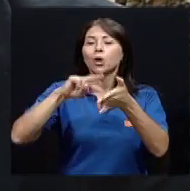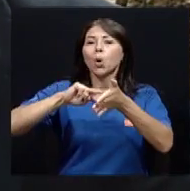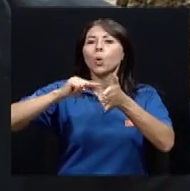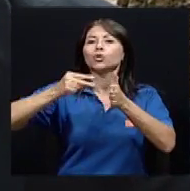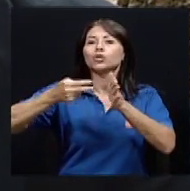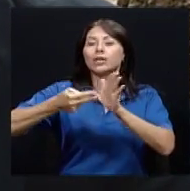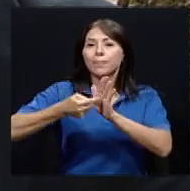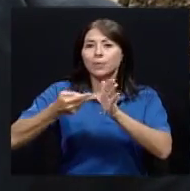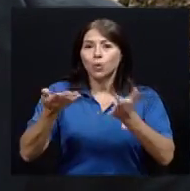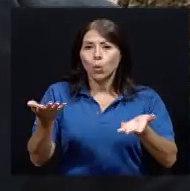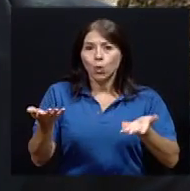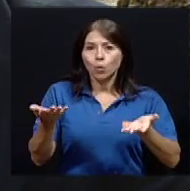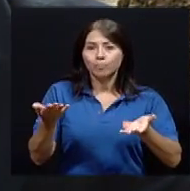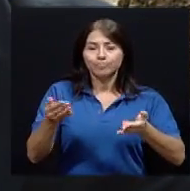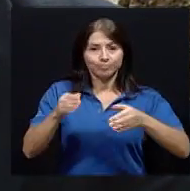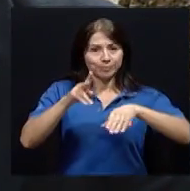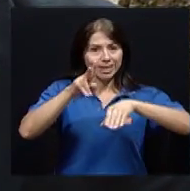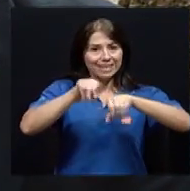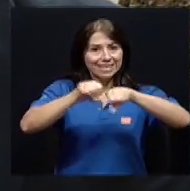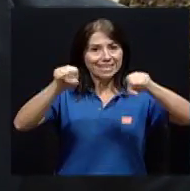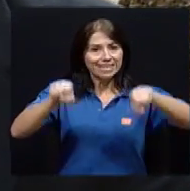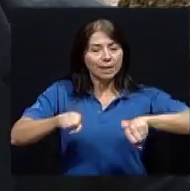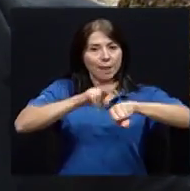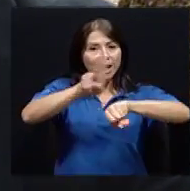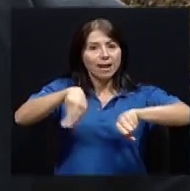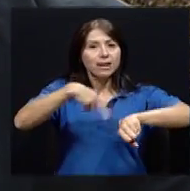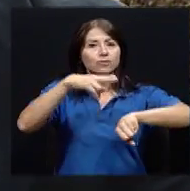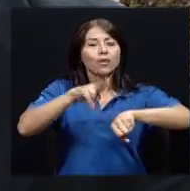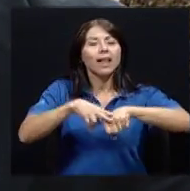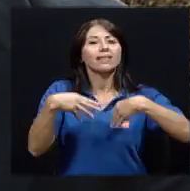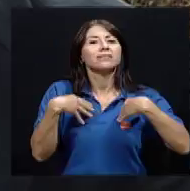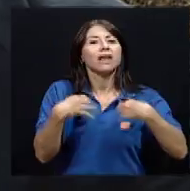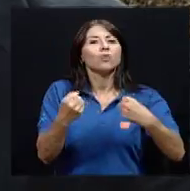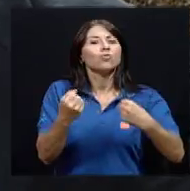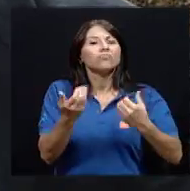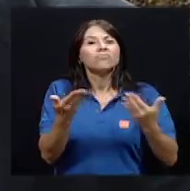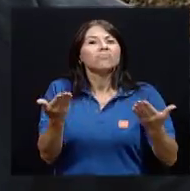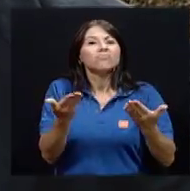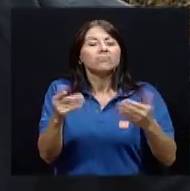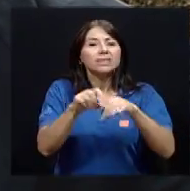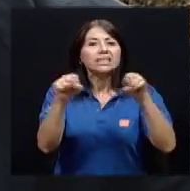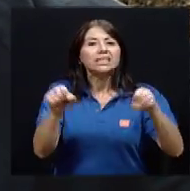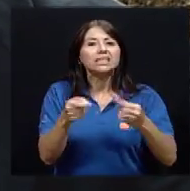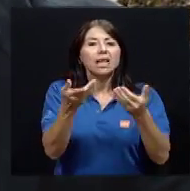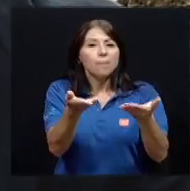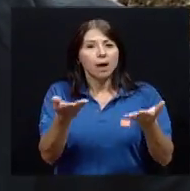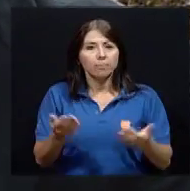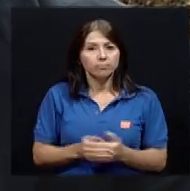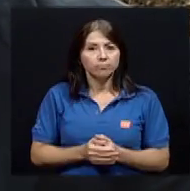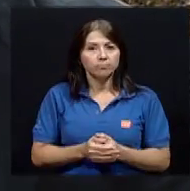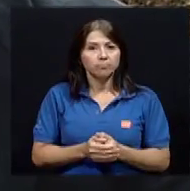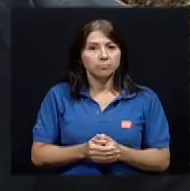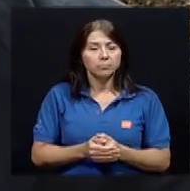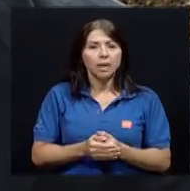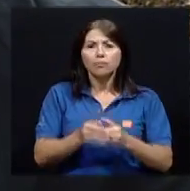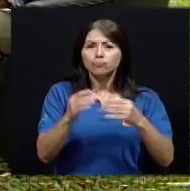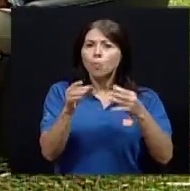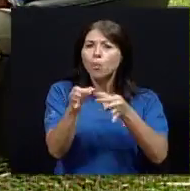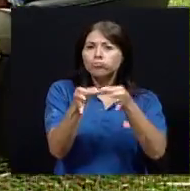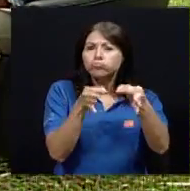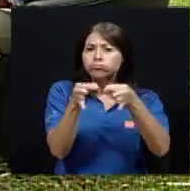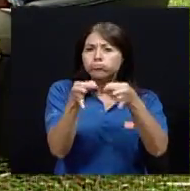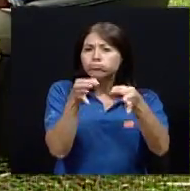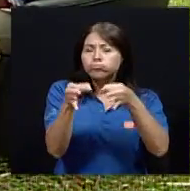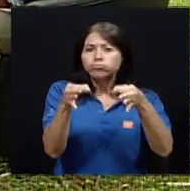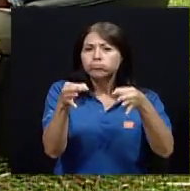sistema nacional de salud, sistema como tal, de manera básica, para que lo pueda entender cualquier persona en